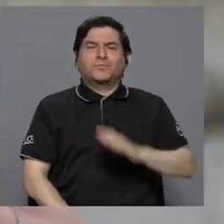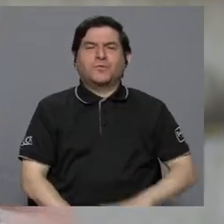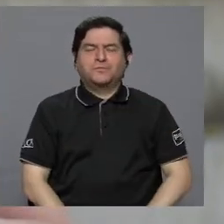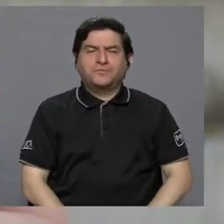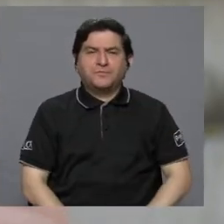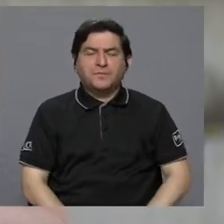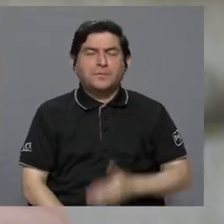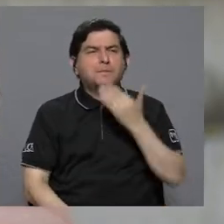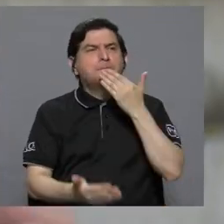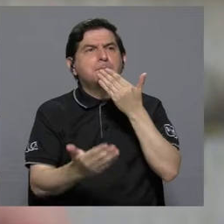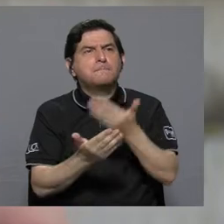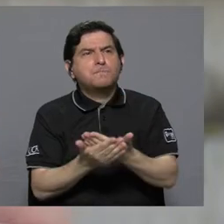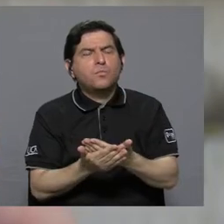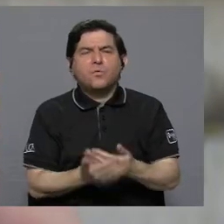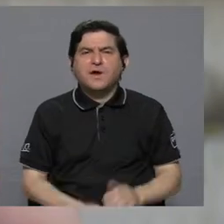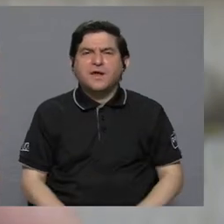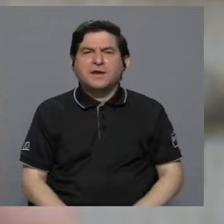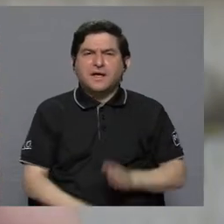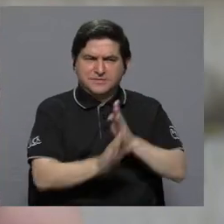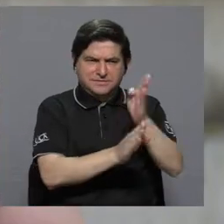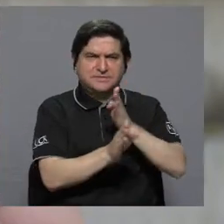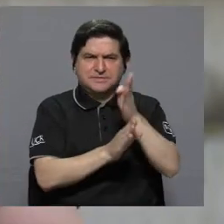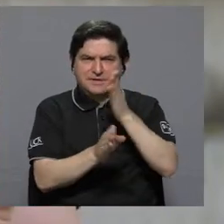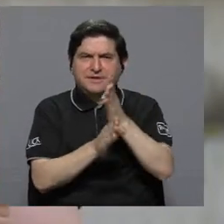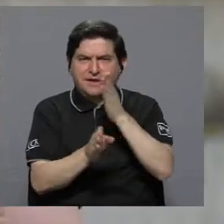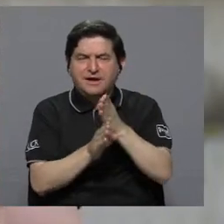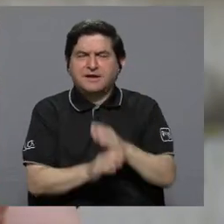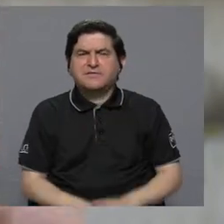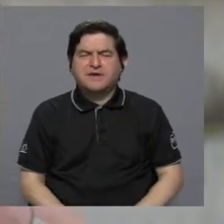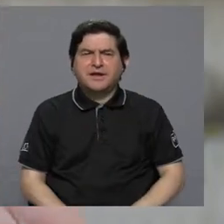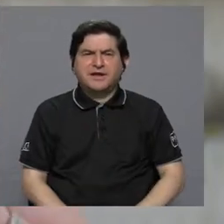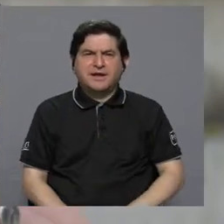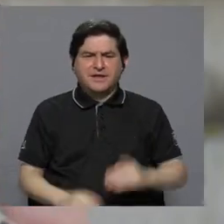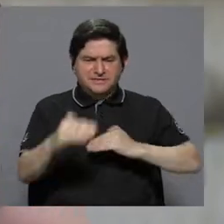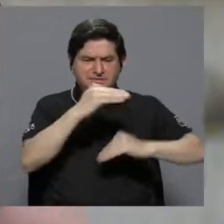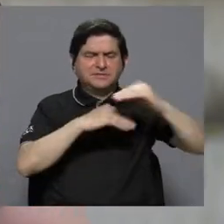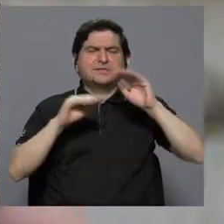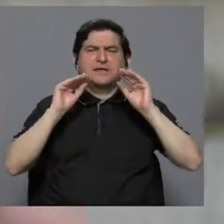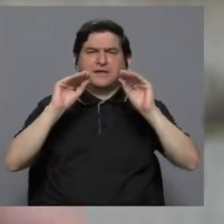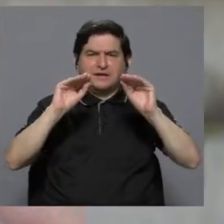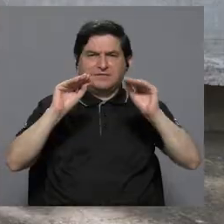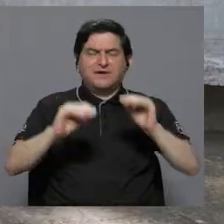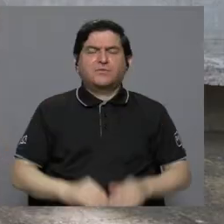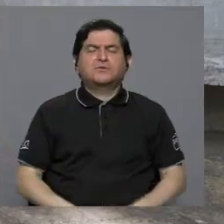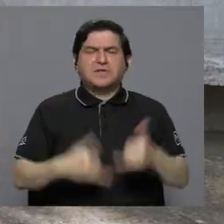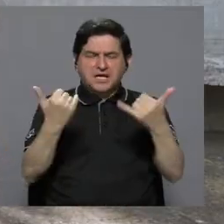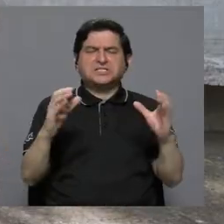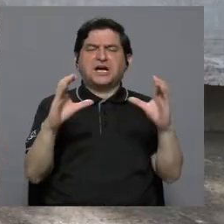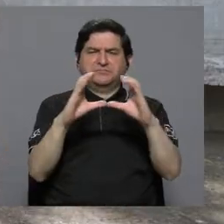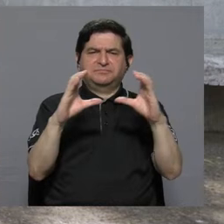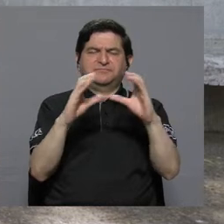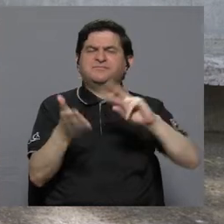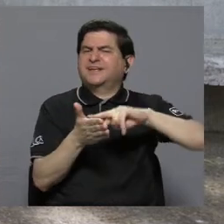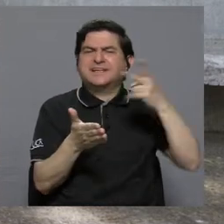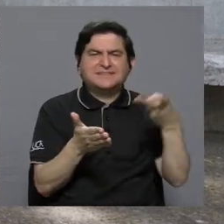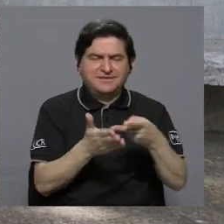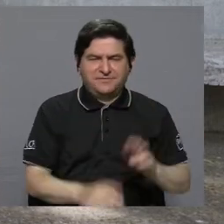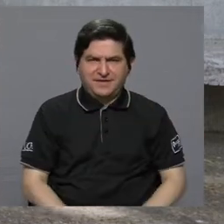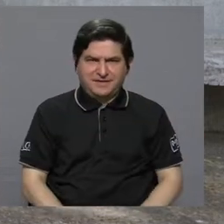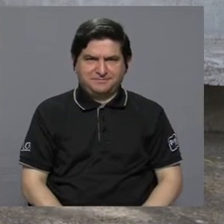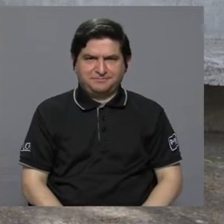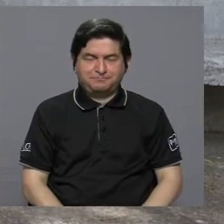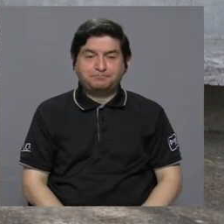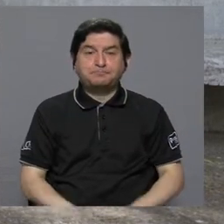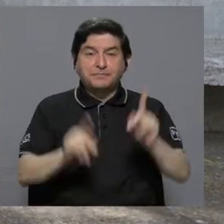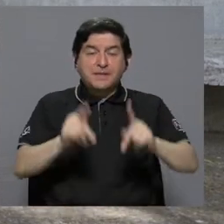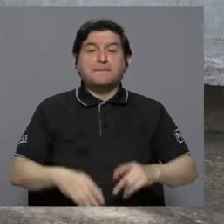una buena cantidad de carreras que imparte la Facultad de Educación están acreditadas. ¿Eso qué significa? Bueno, que nuestros